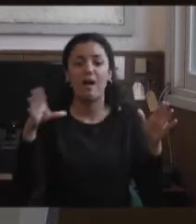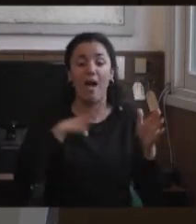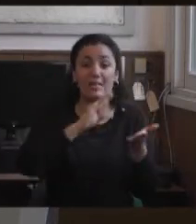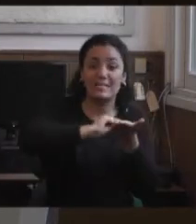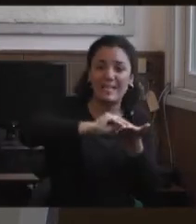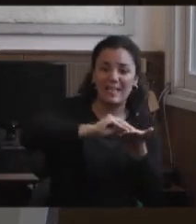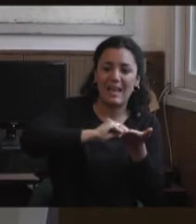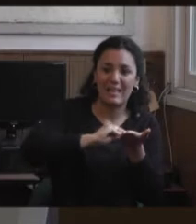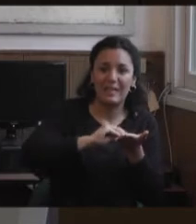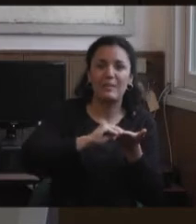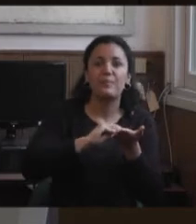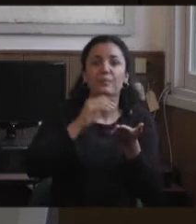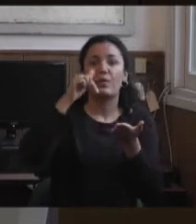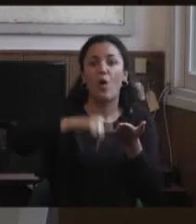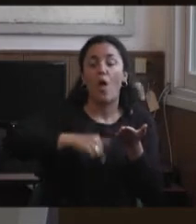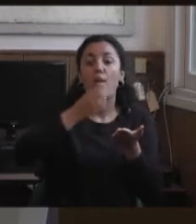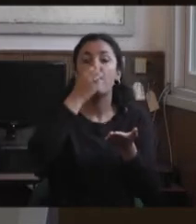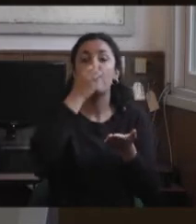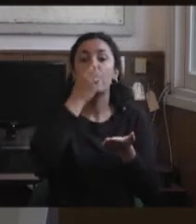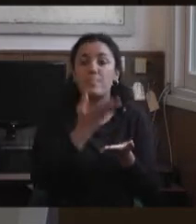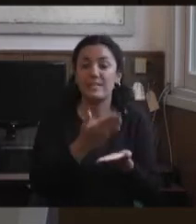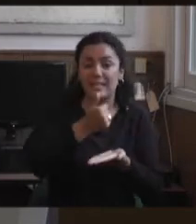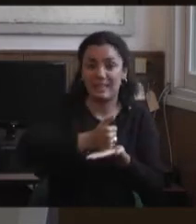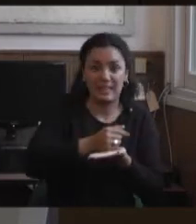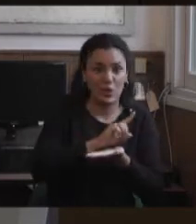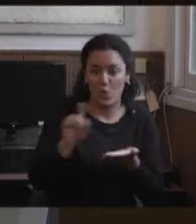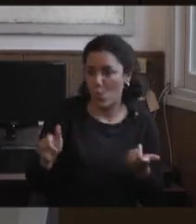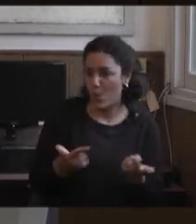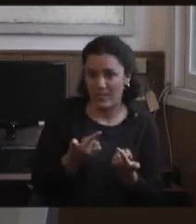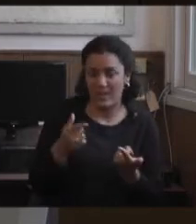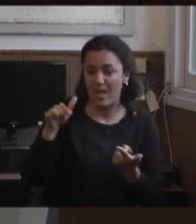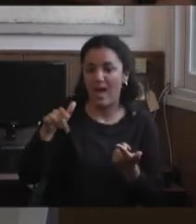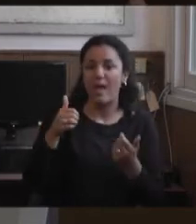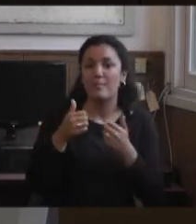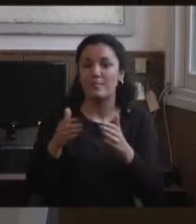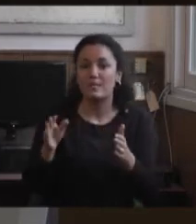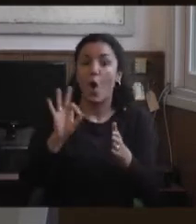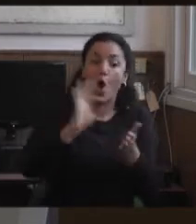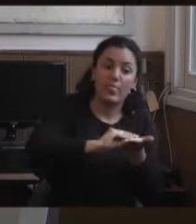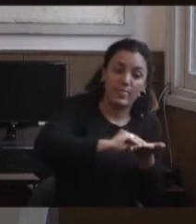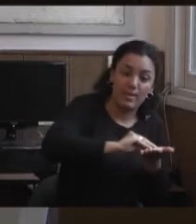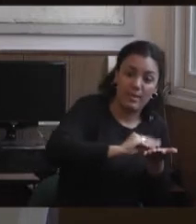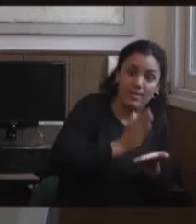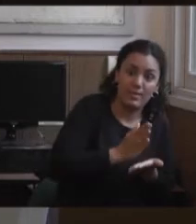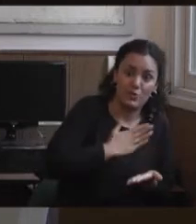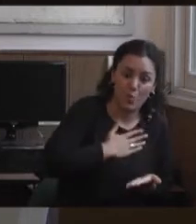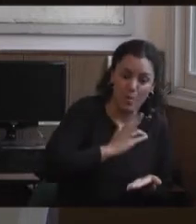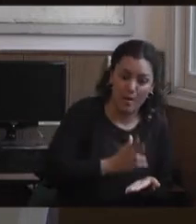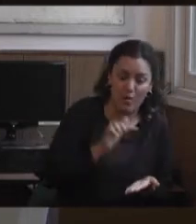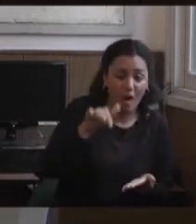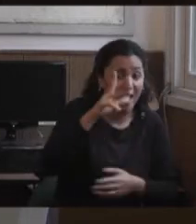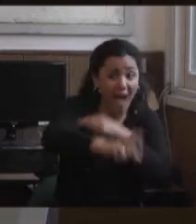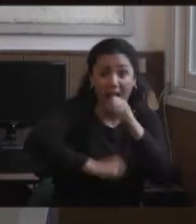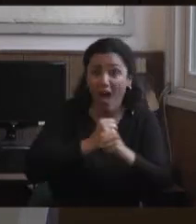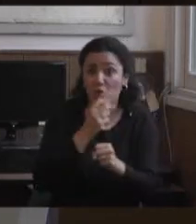Extensión, no estaba Bienestar, hoy casi todas las áreas empiezan por el área de Bienestar o Secretaría de Derechos Humanos. Año 2000 no había